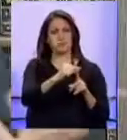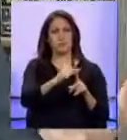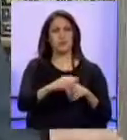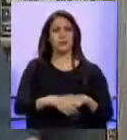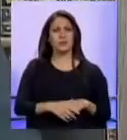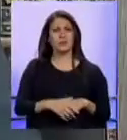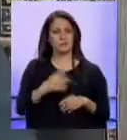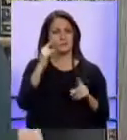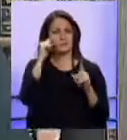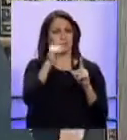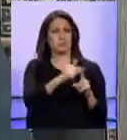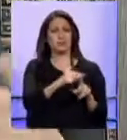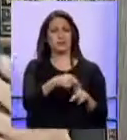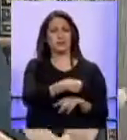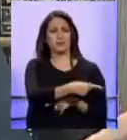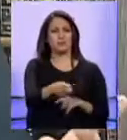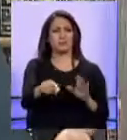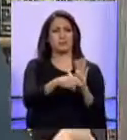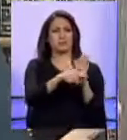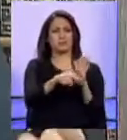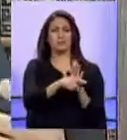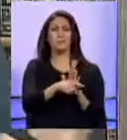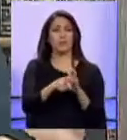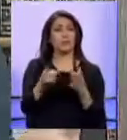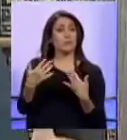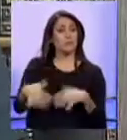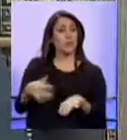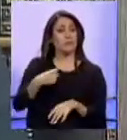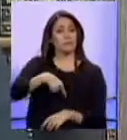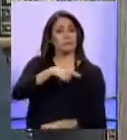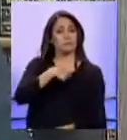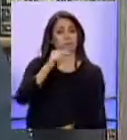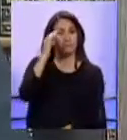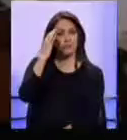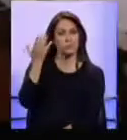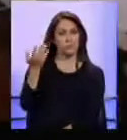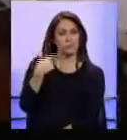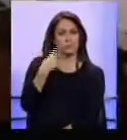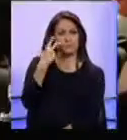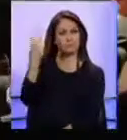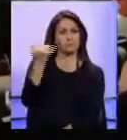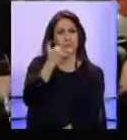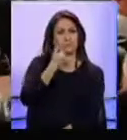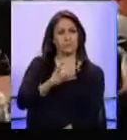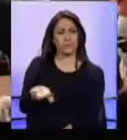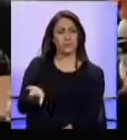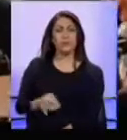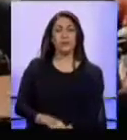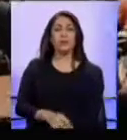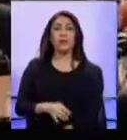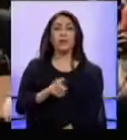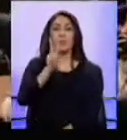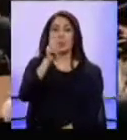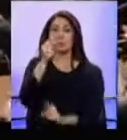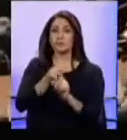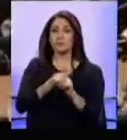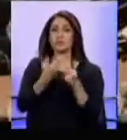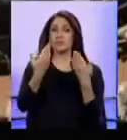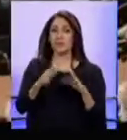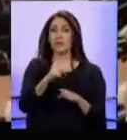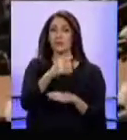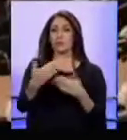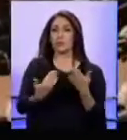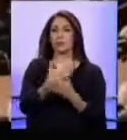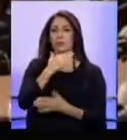estereotipan como criminales, eso son cosas muy graves y muy preocupantes de nuestra perspectiva. Han transcurrido más de dos meses desde que inició la